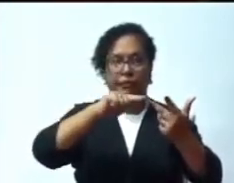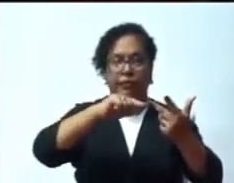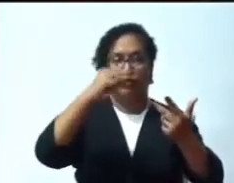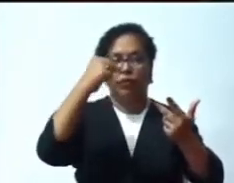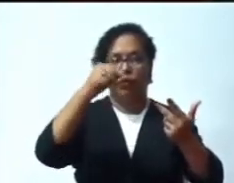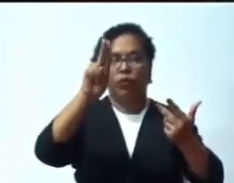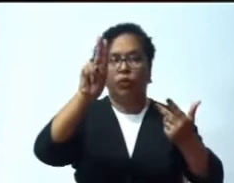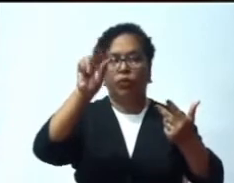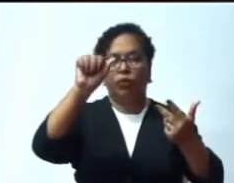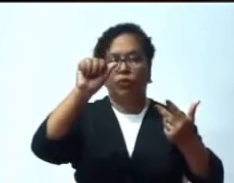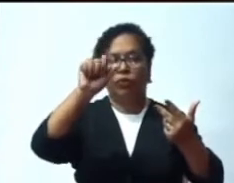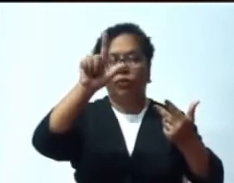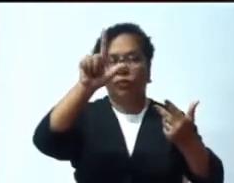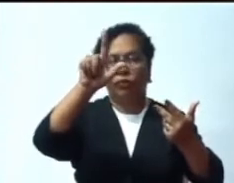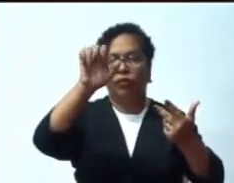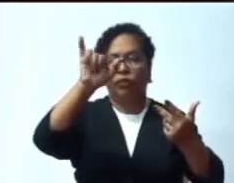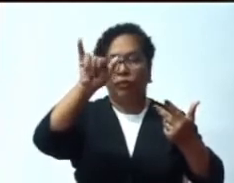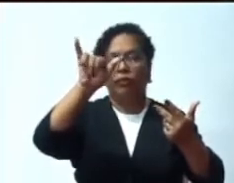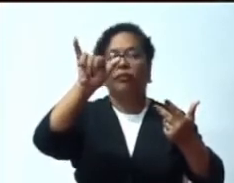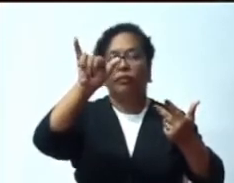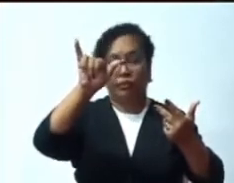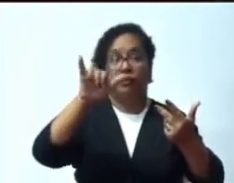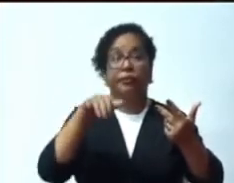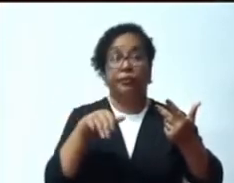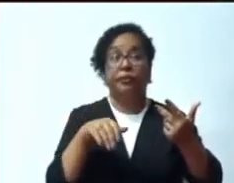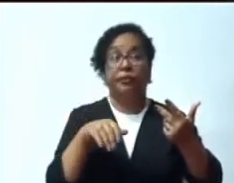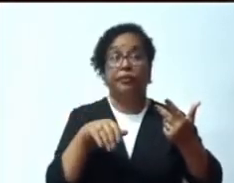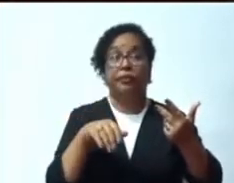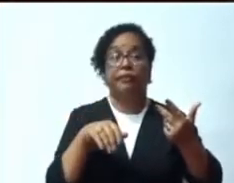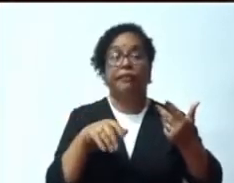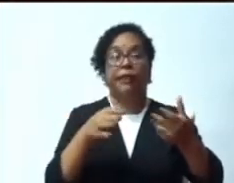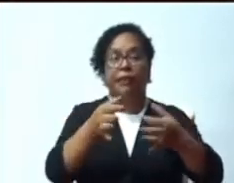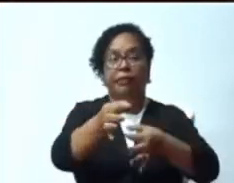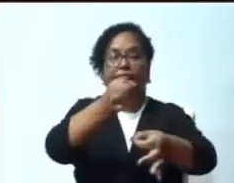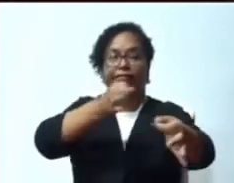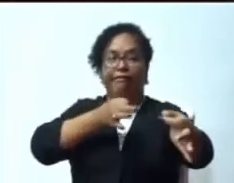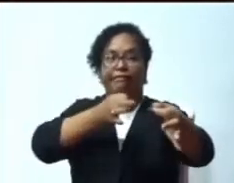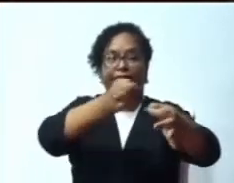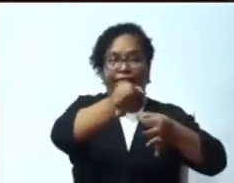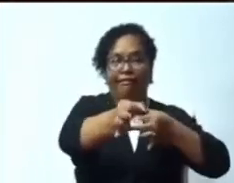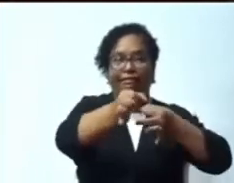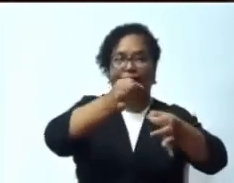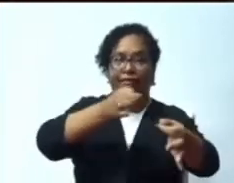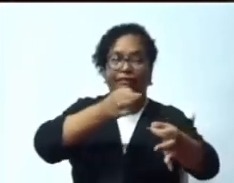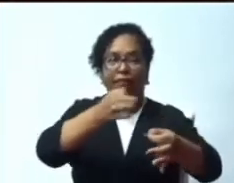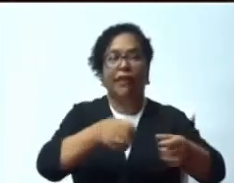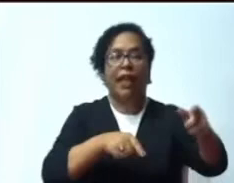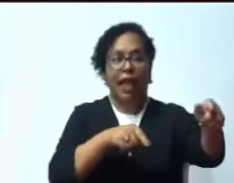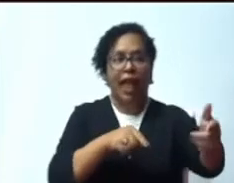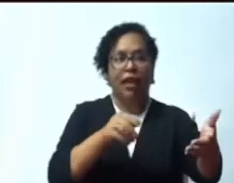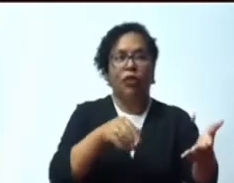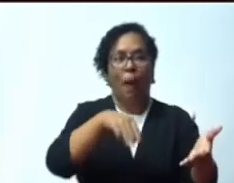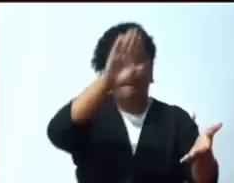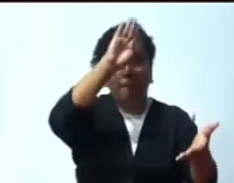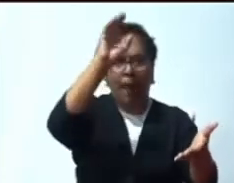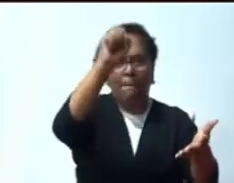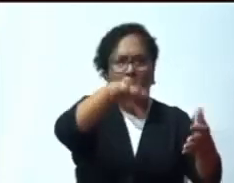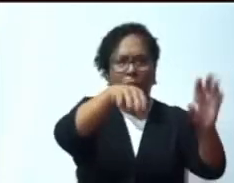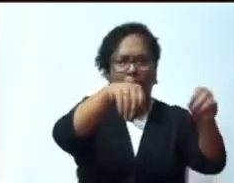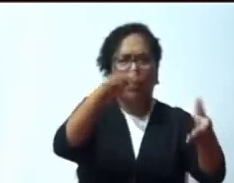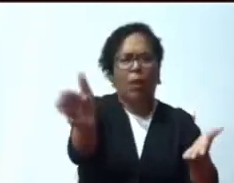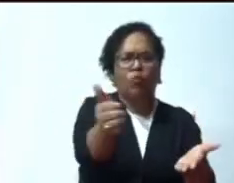sus materiales reciclables para hacer intercambio por raciones alimenticias. Esta actividad